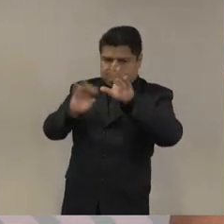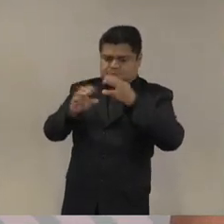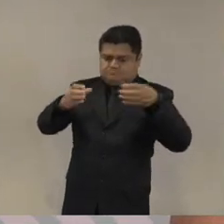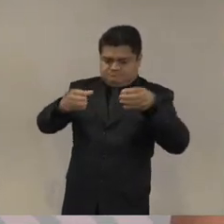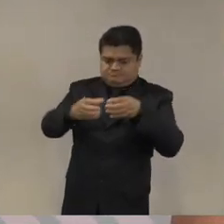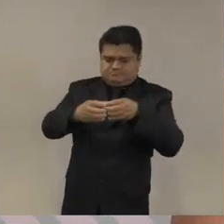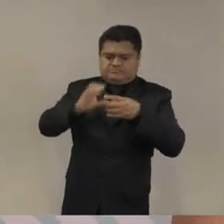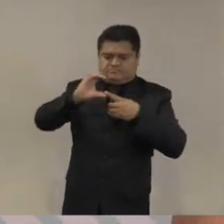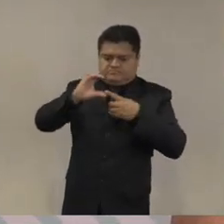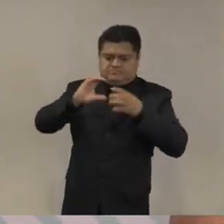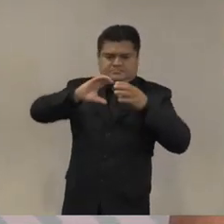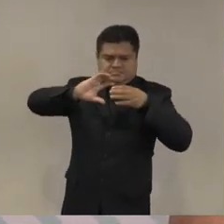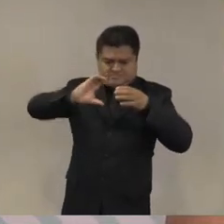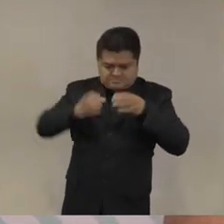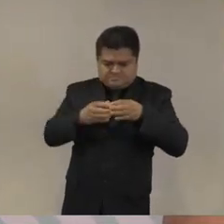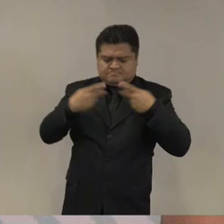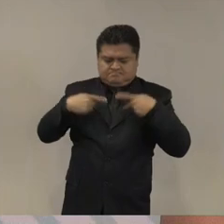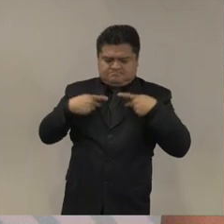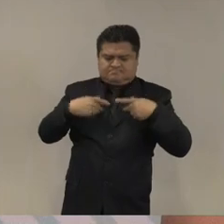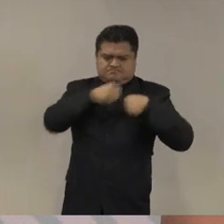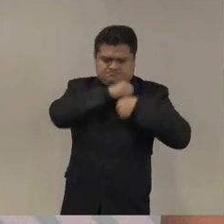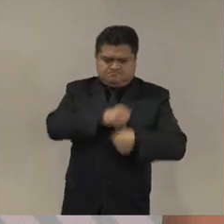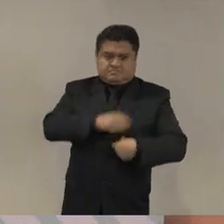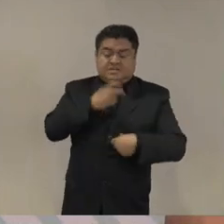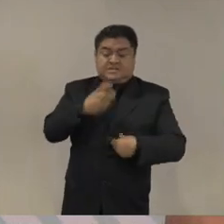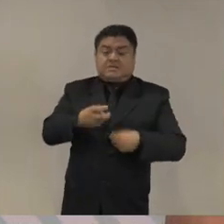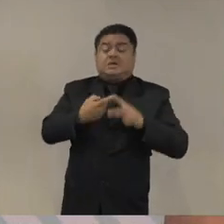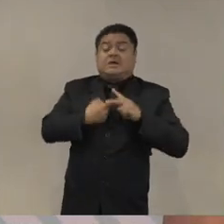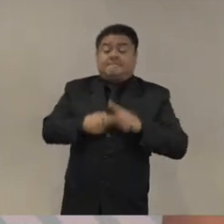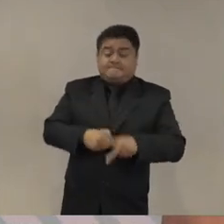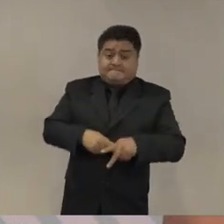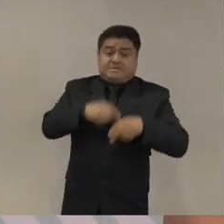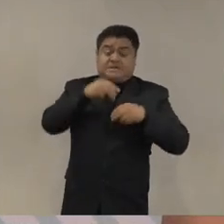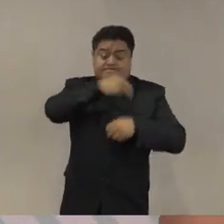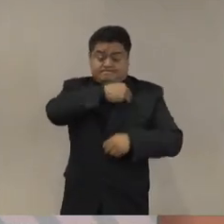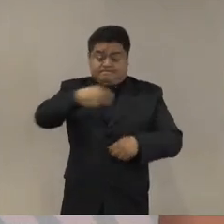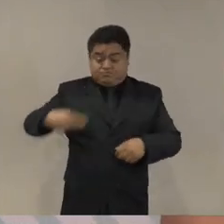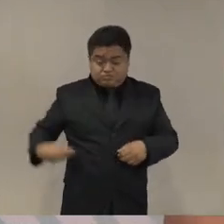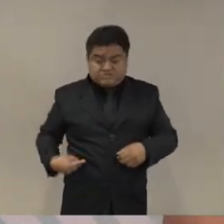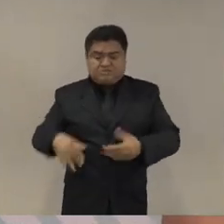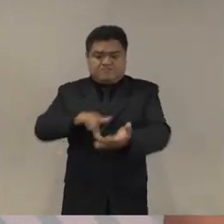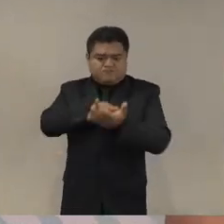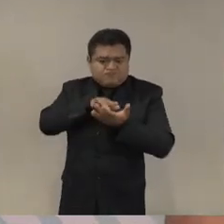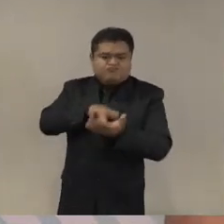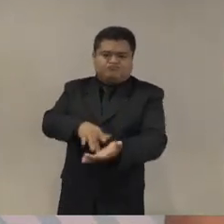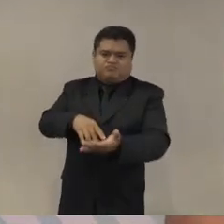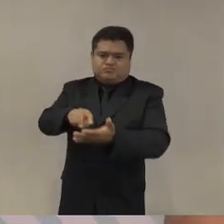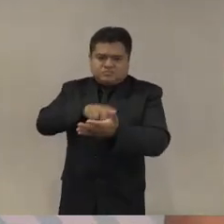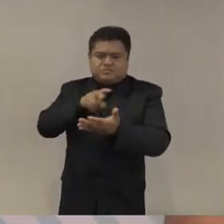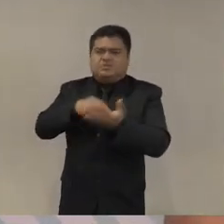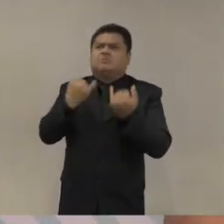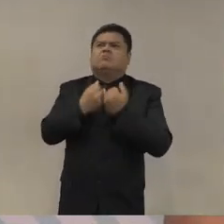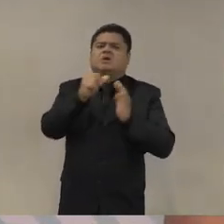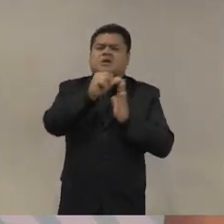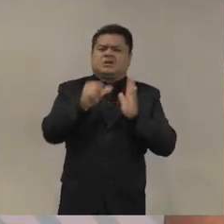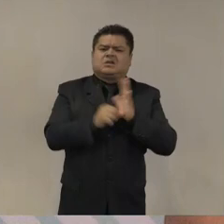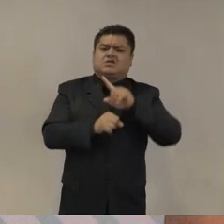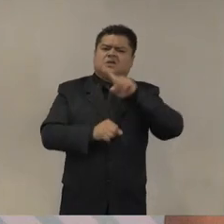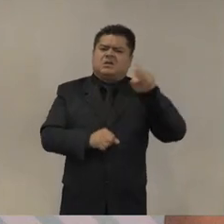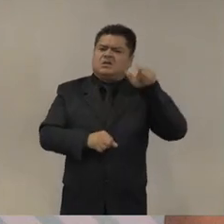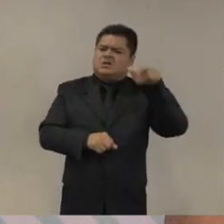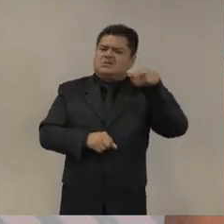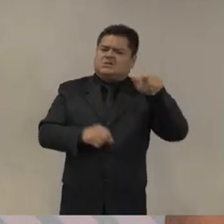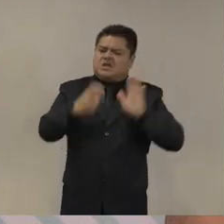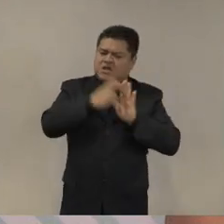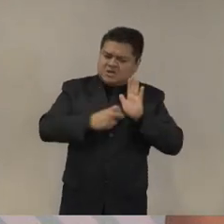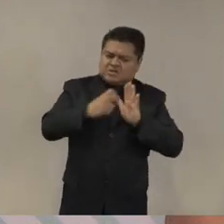equipándolo como lo hemos dicho pues con reformas a lo mejor al cierto 15 pensar por qué no una reforma al artículo 117 pensar